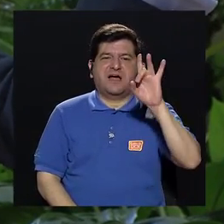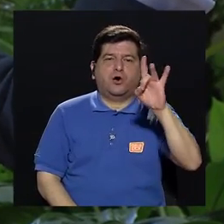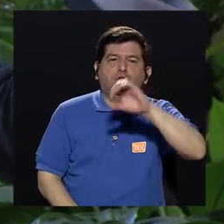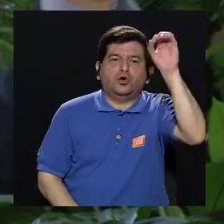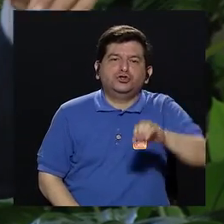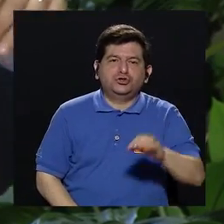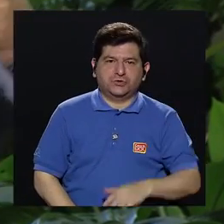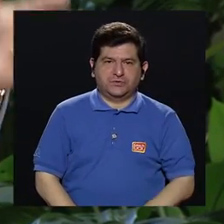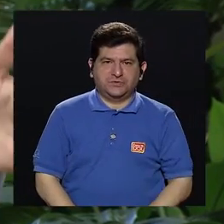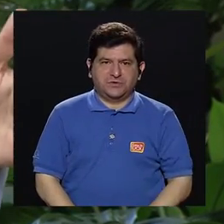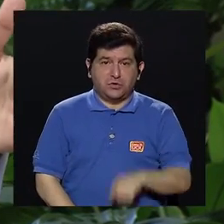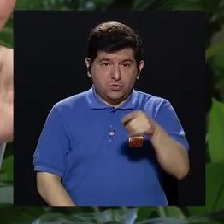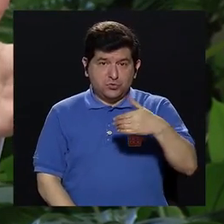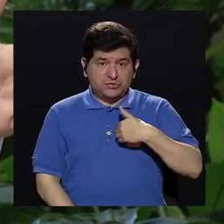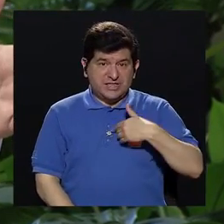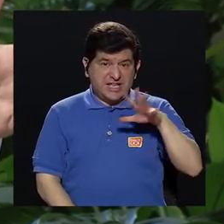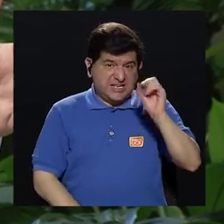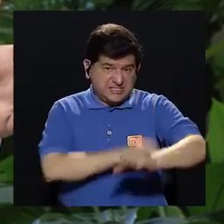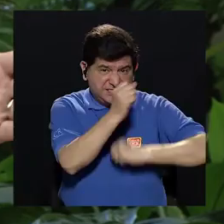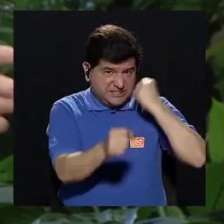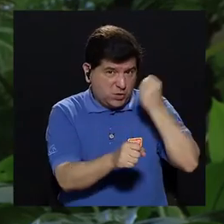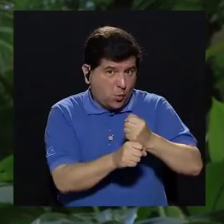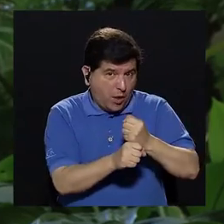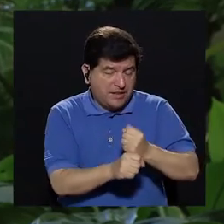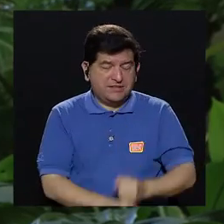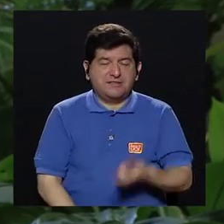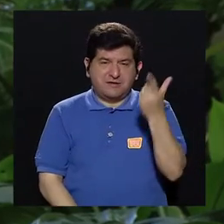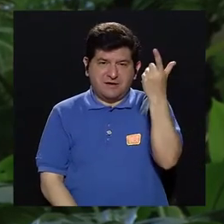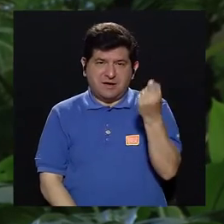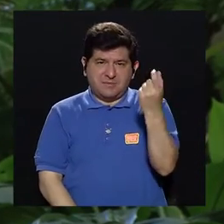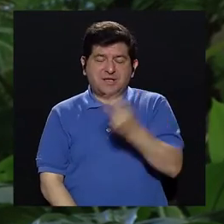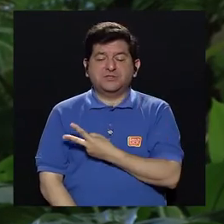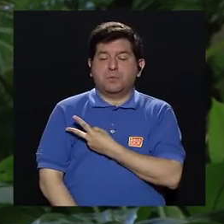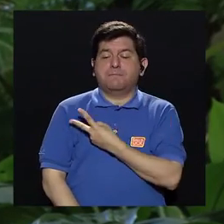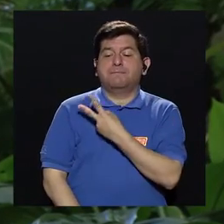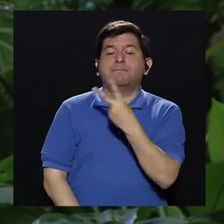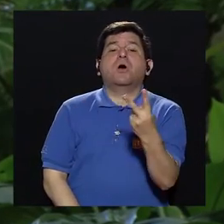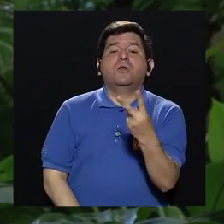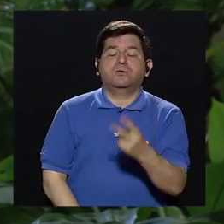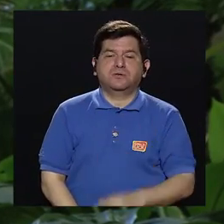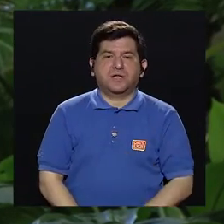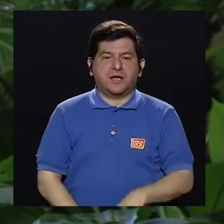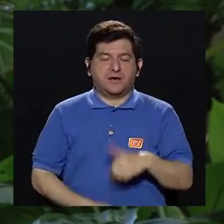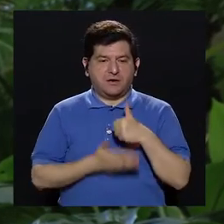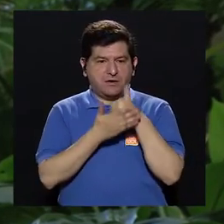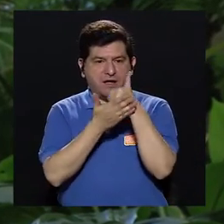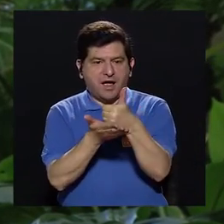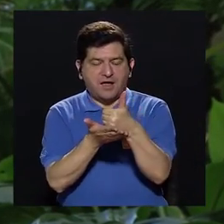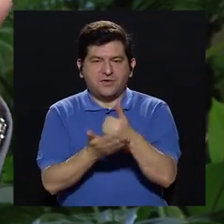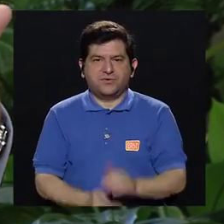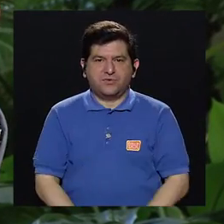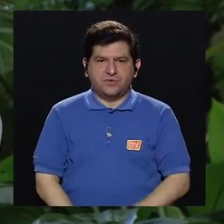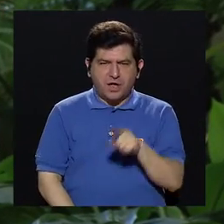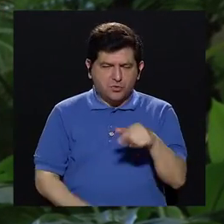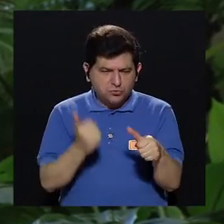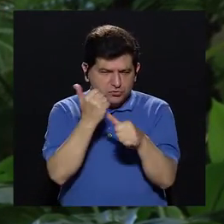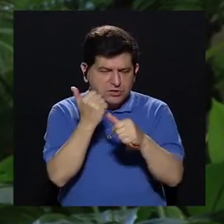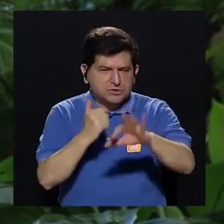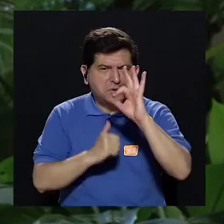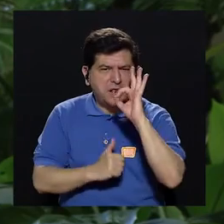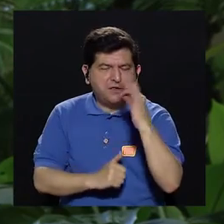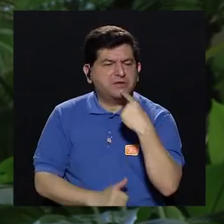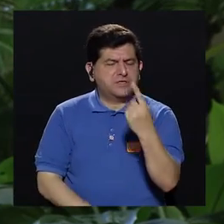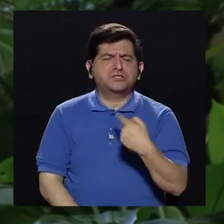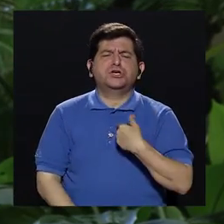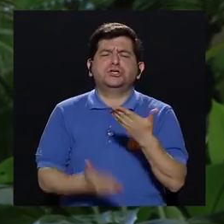8%, y digamos que usted tiene 50 años, entonces, su pensión voluntaria puede servirle, usted se asesora bien